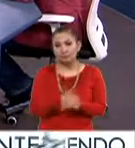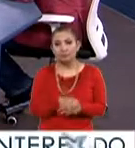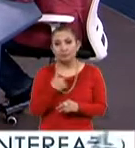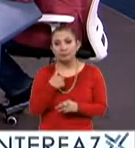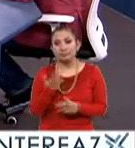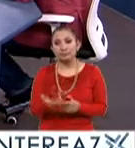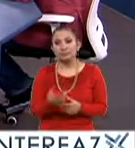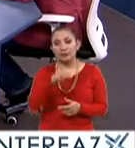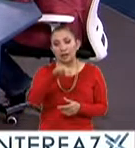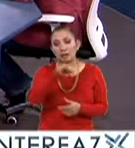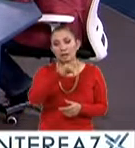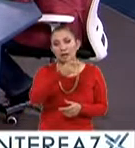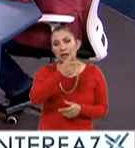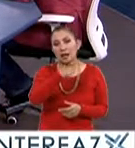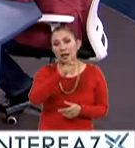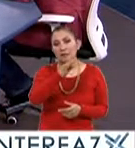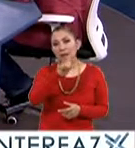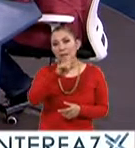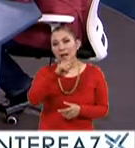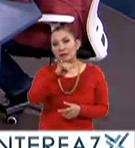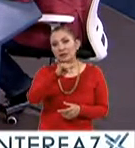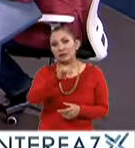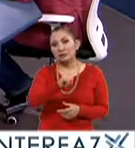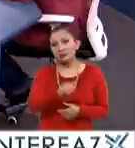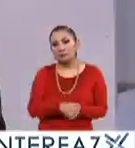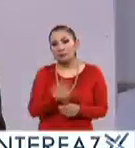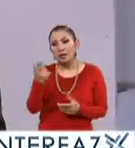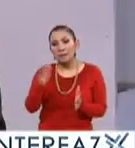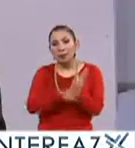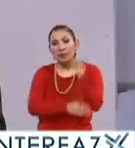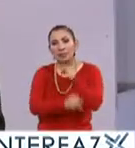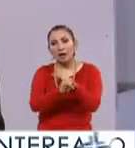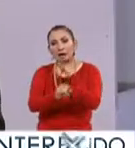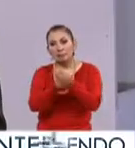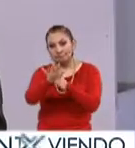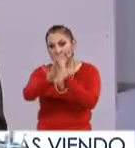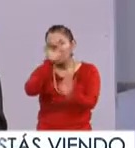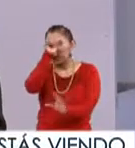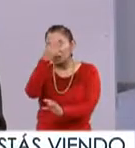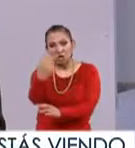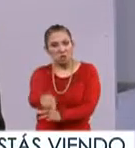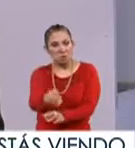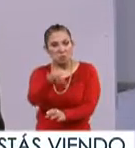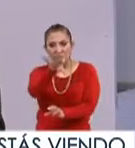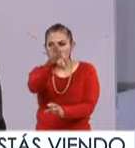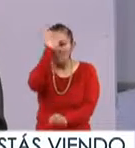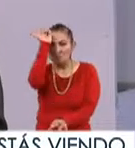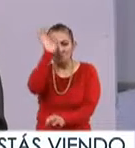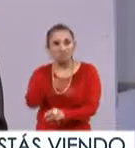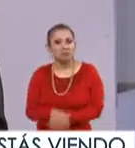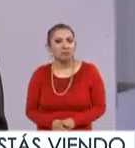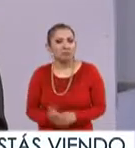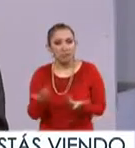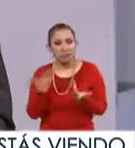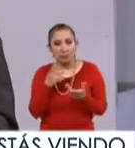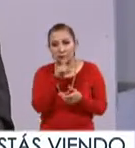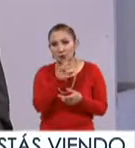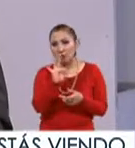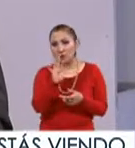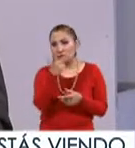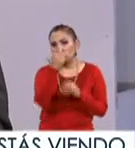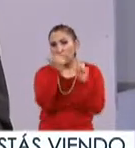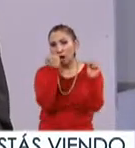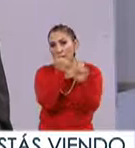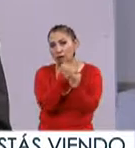La normal es Miguel F. Martínez, Centenario y Benemerito. Y la página la encuentran así con ese nombre. tal cual. Cumplimos 148